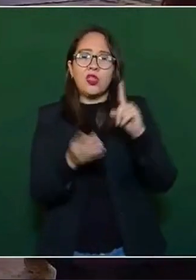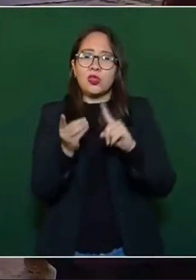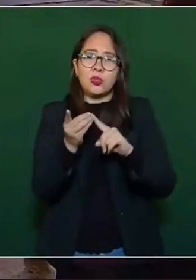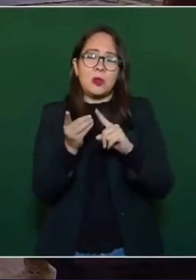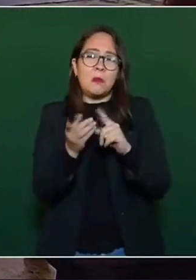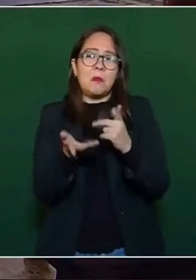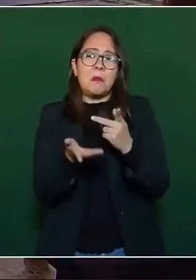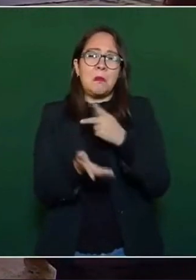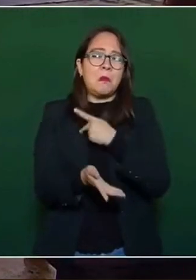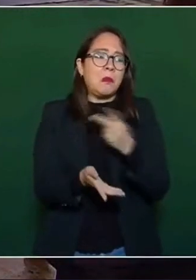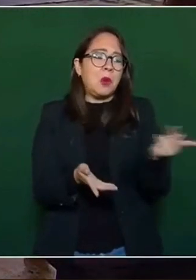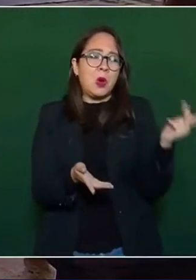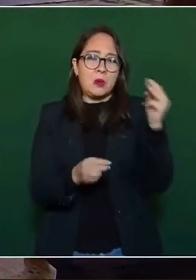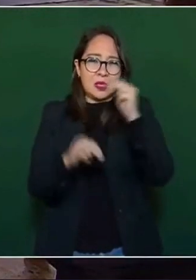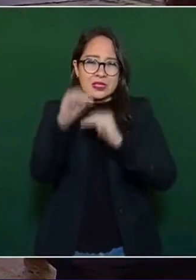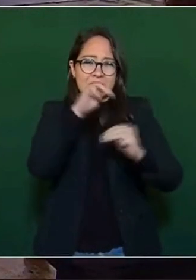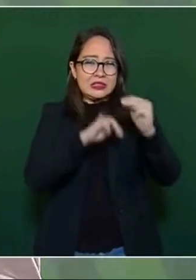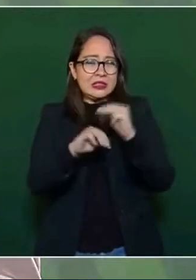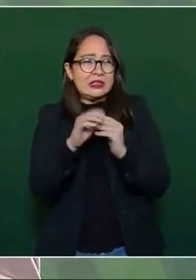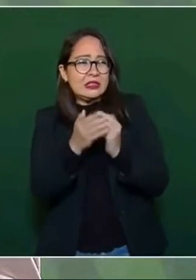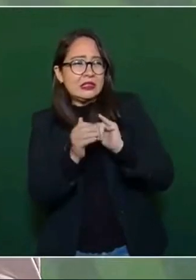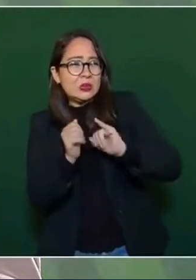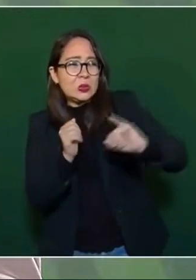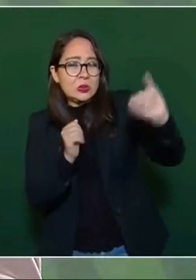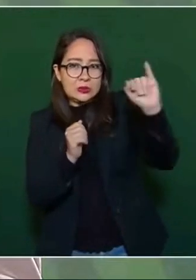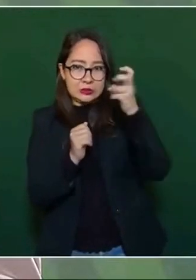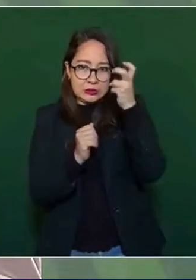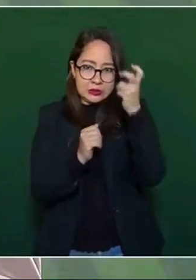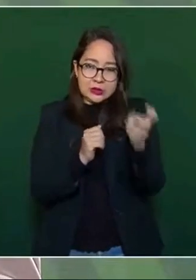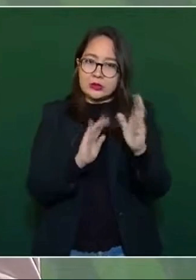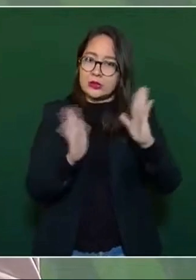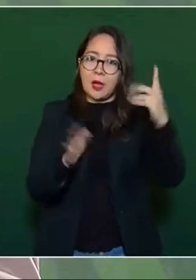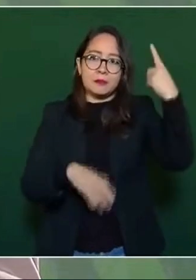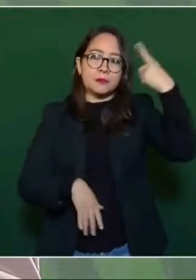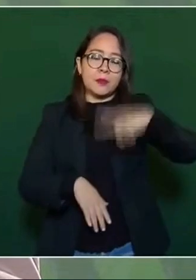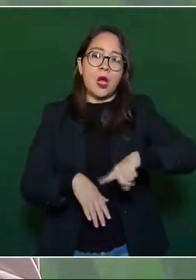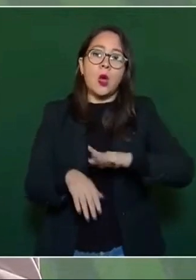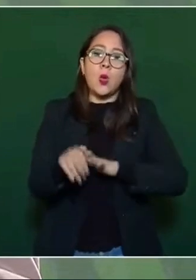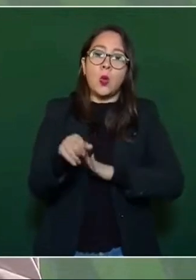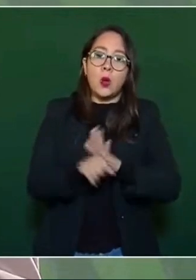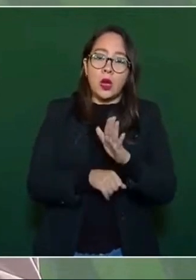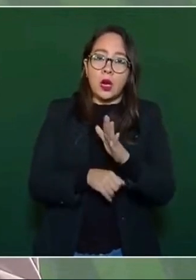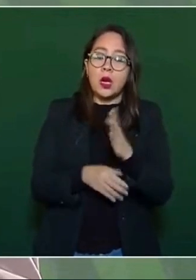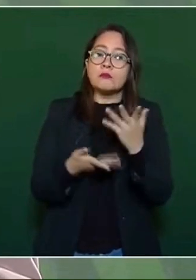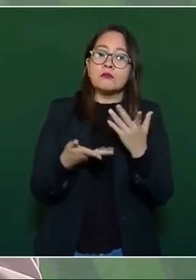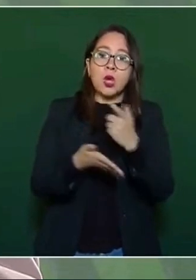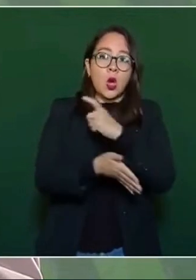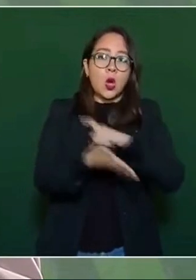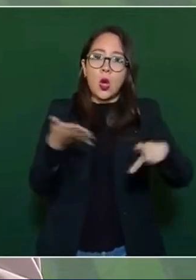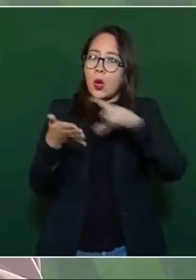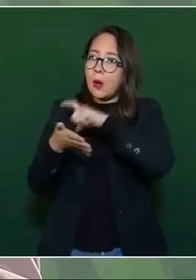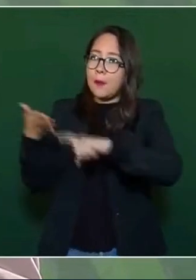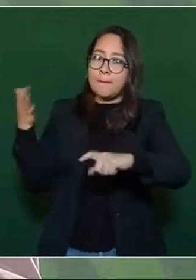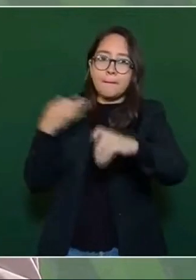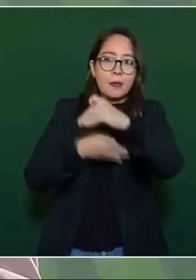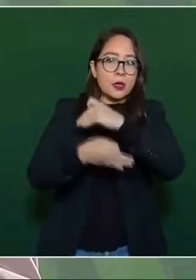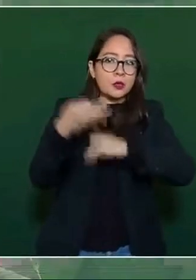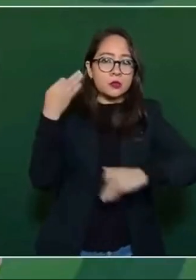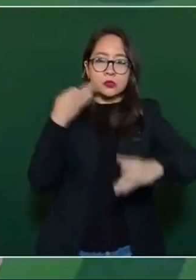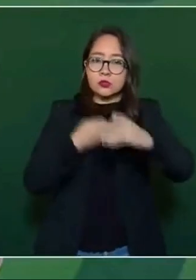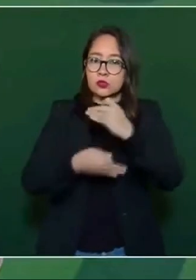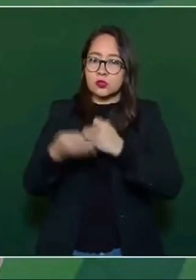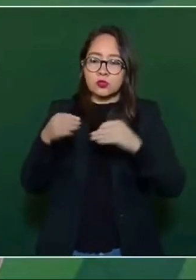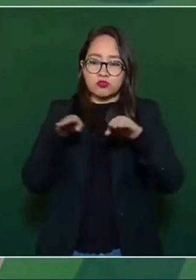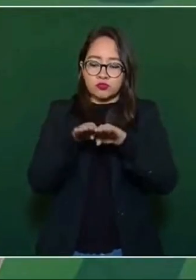Ya se dio la instrucción de adquirir todas las láminas que se